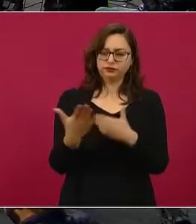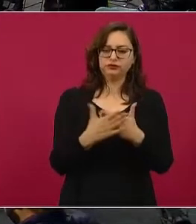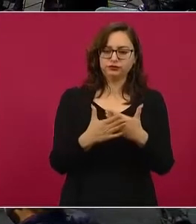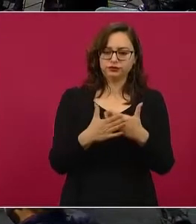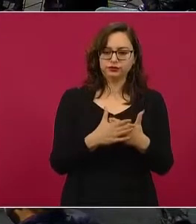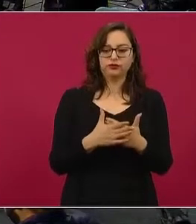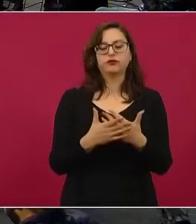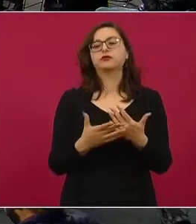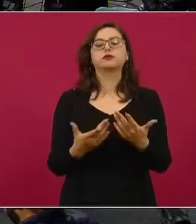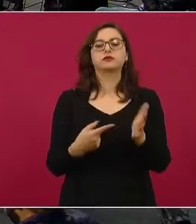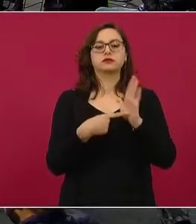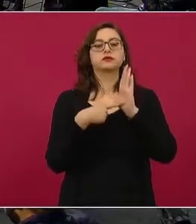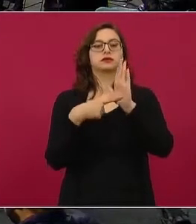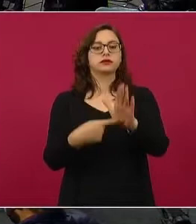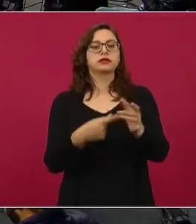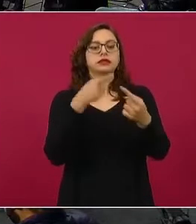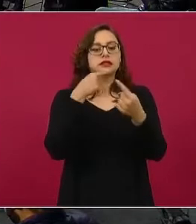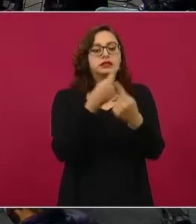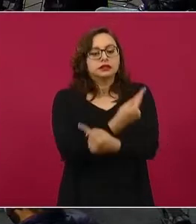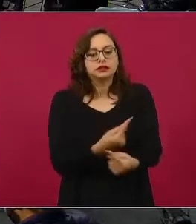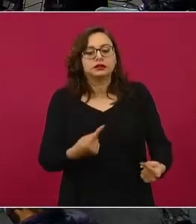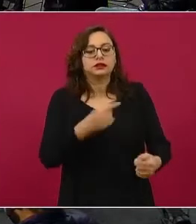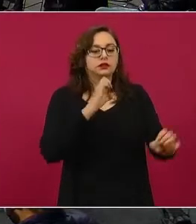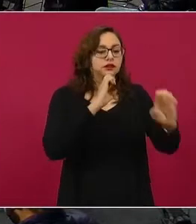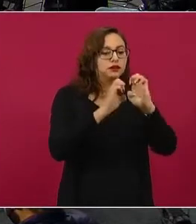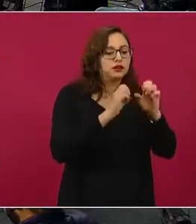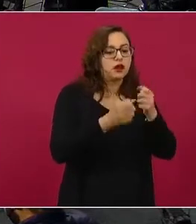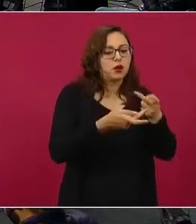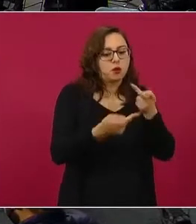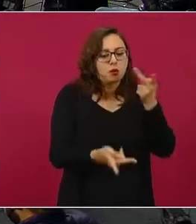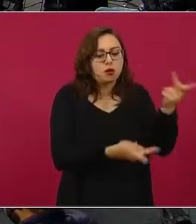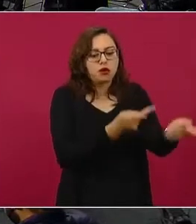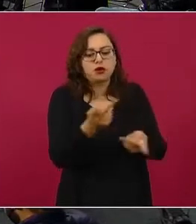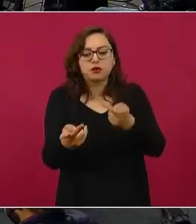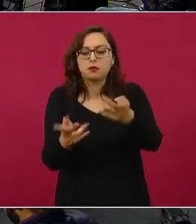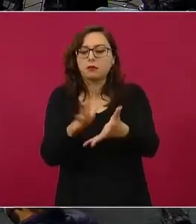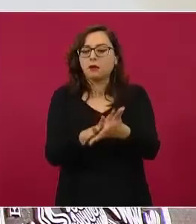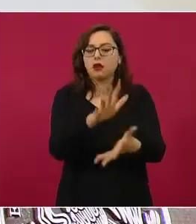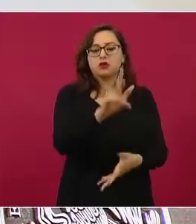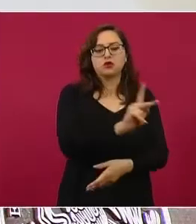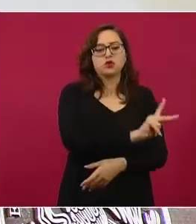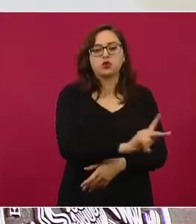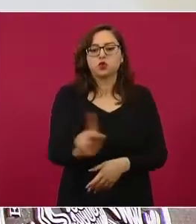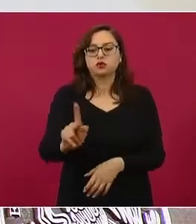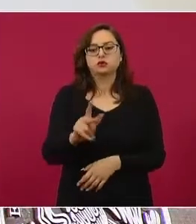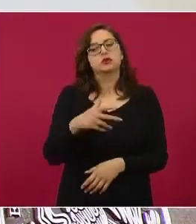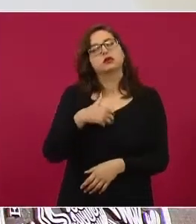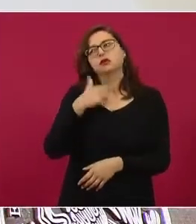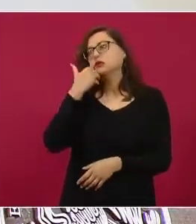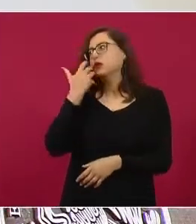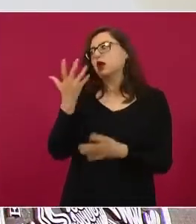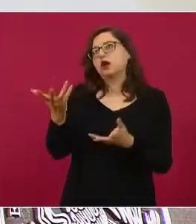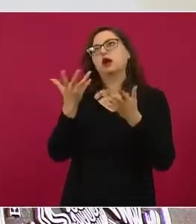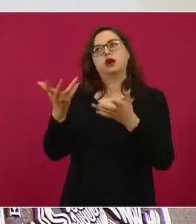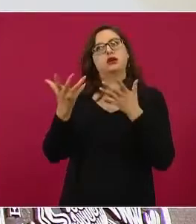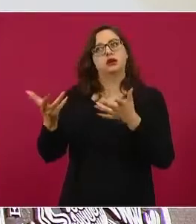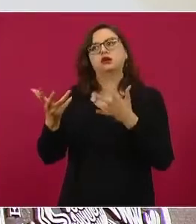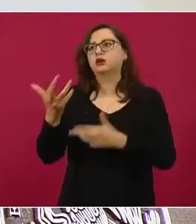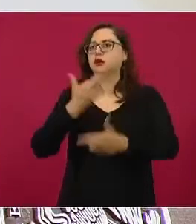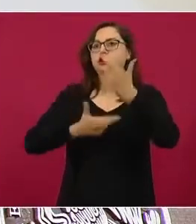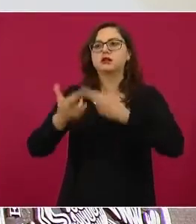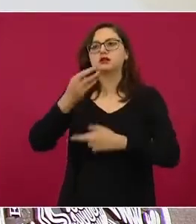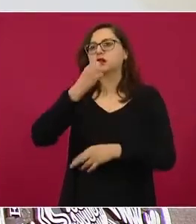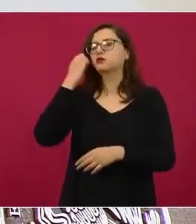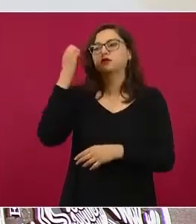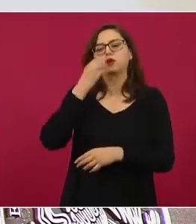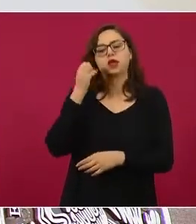de entrevistas con pequeños y en su mayoría, y si no es que todos, establecen que ya querían regresar a clases. Su necesidad era no